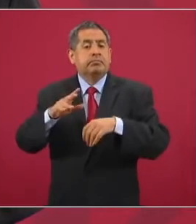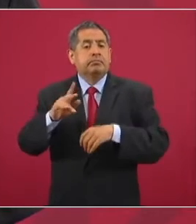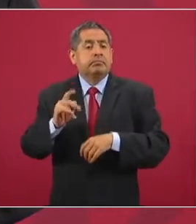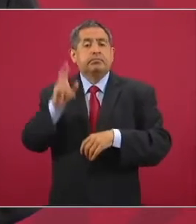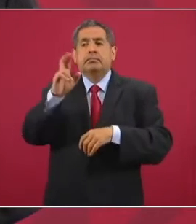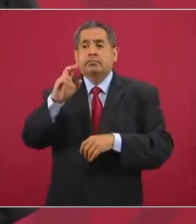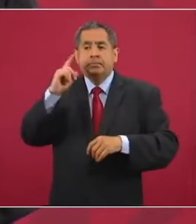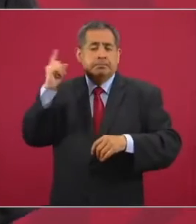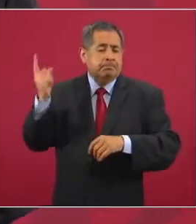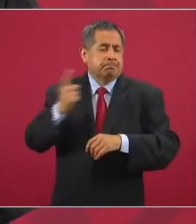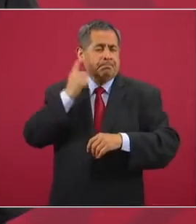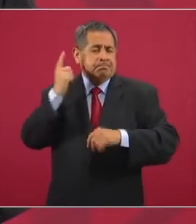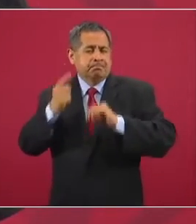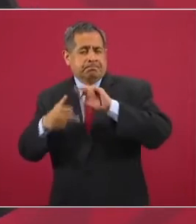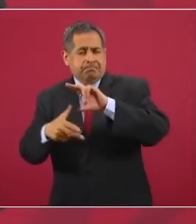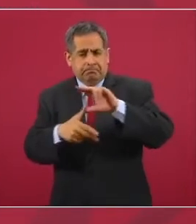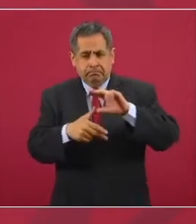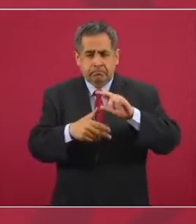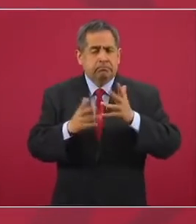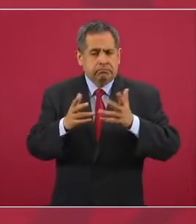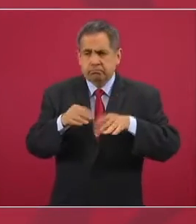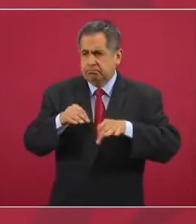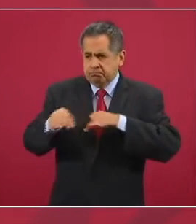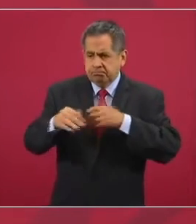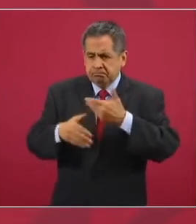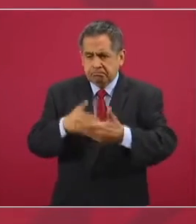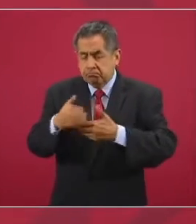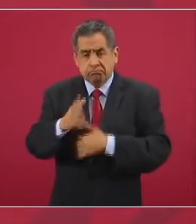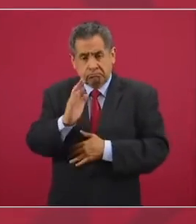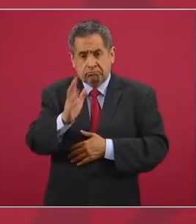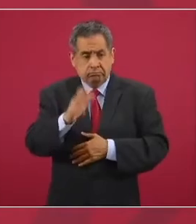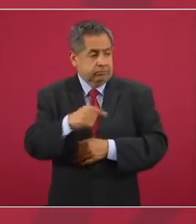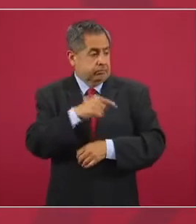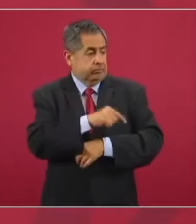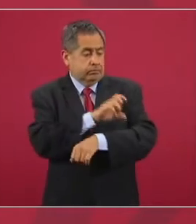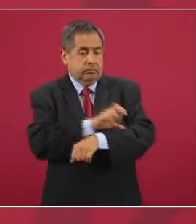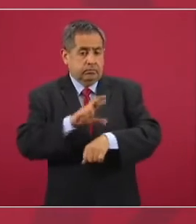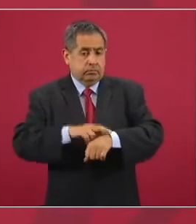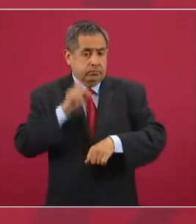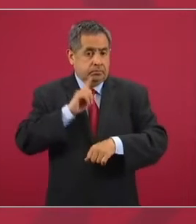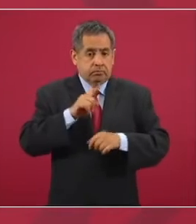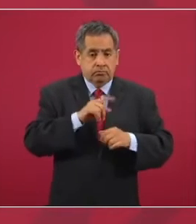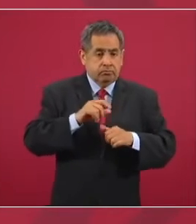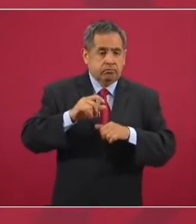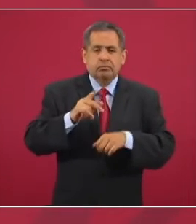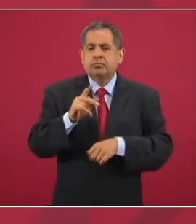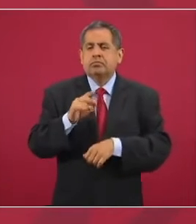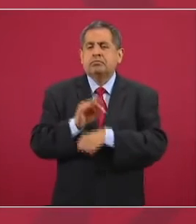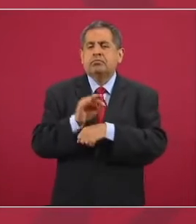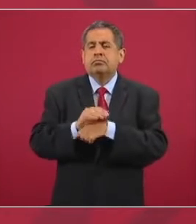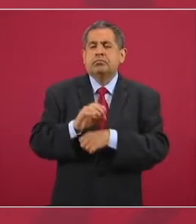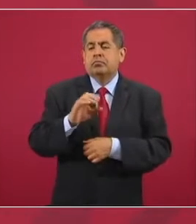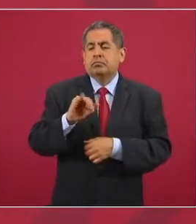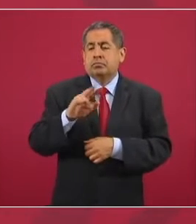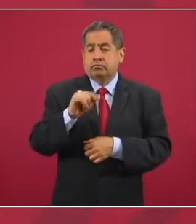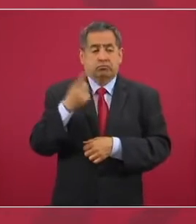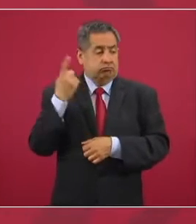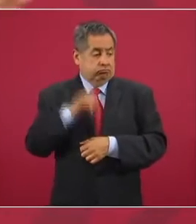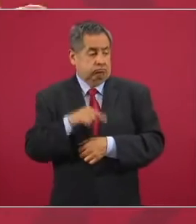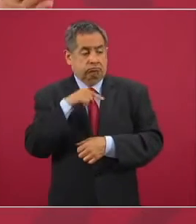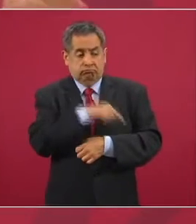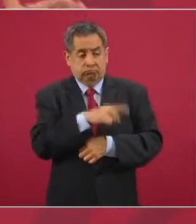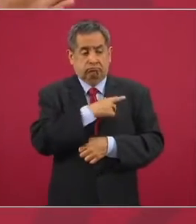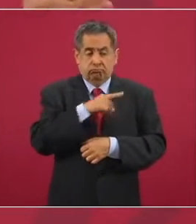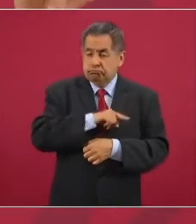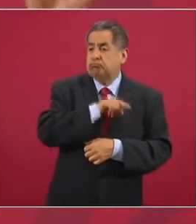está trabajando la coordinadora de Protección Civil y tiene insoluciones